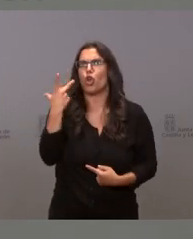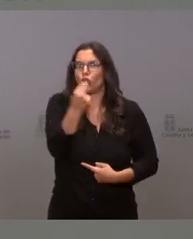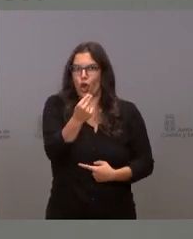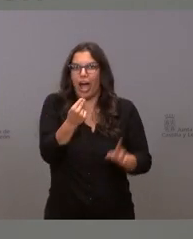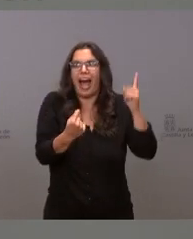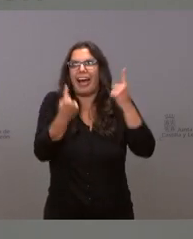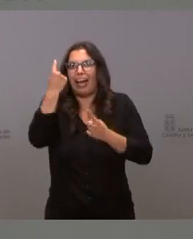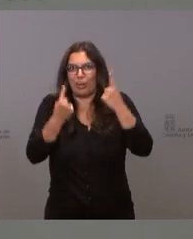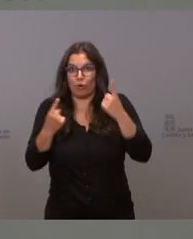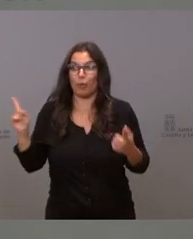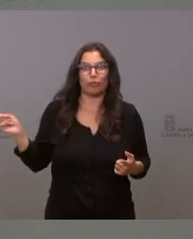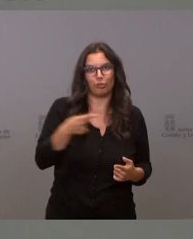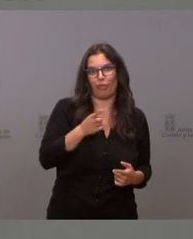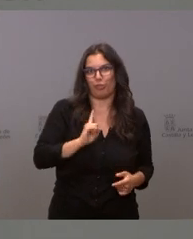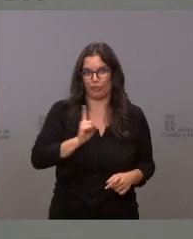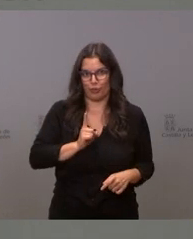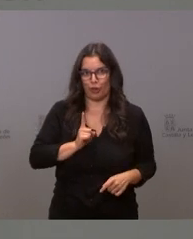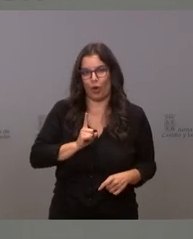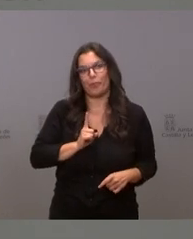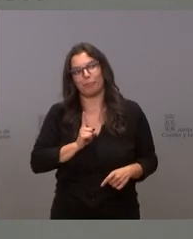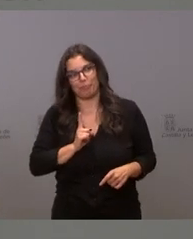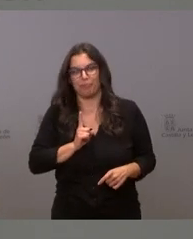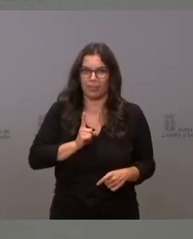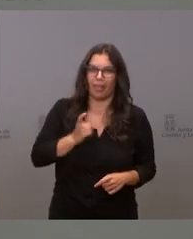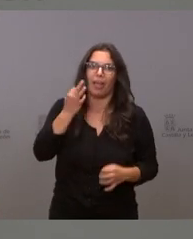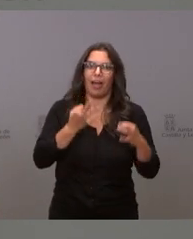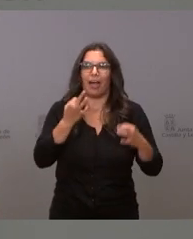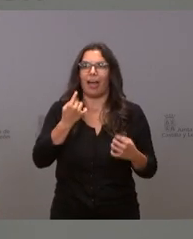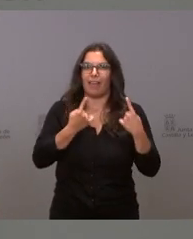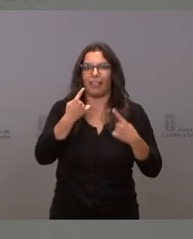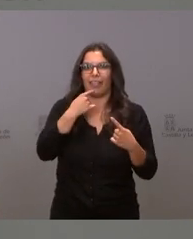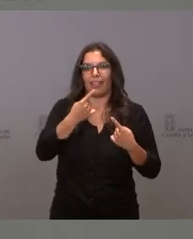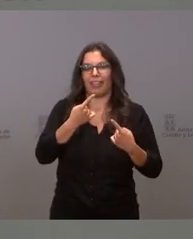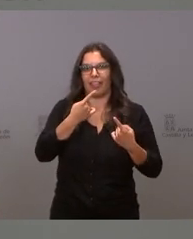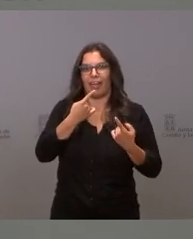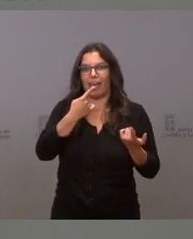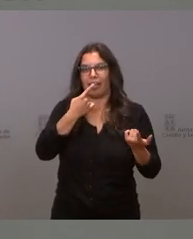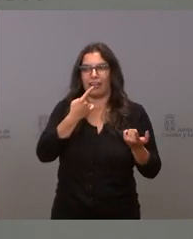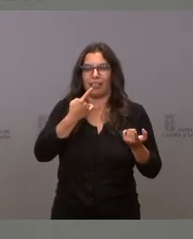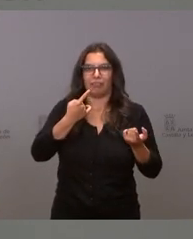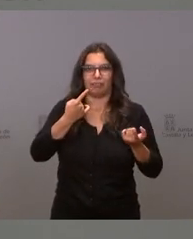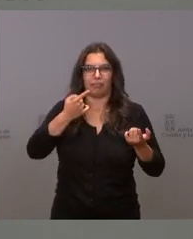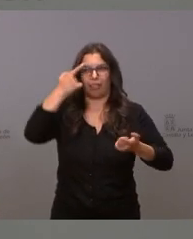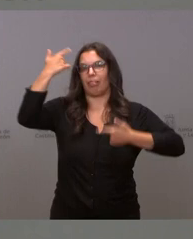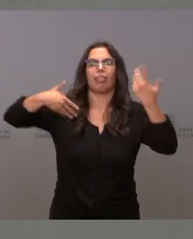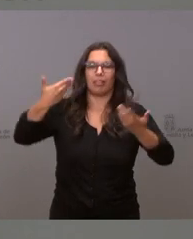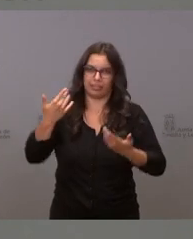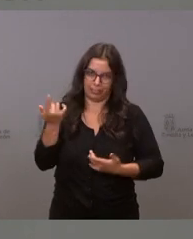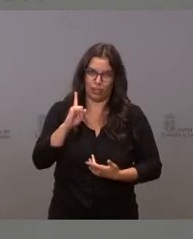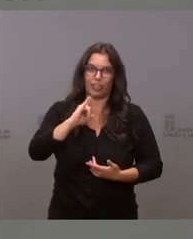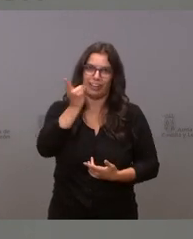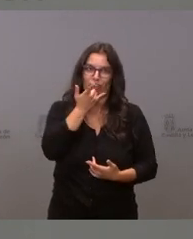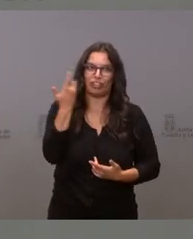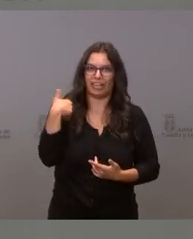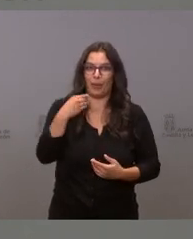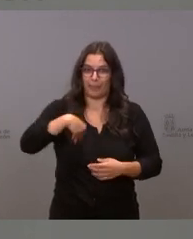pero yo creo que conviene decir que a veces hacíamos asignaciones con ligereza y yo creo que esto es un error que ya creo